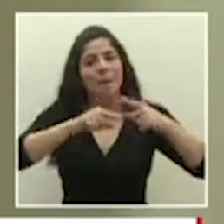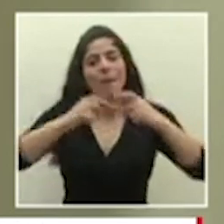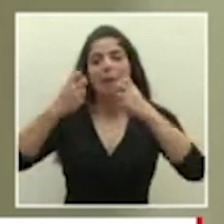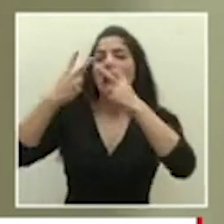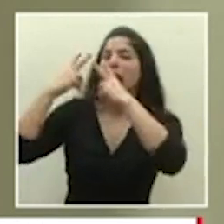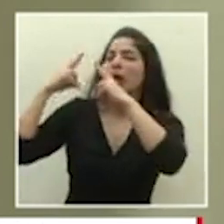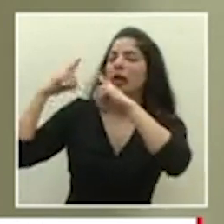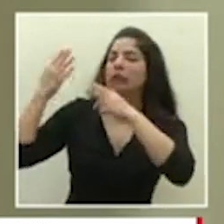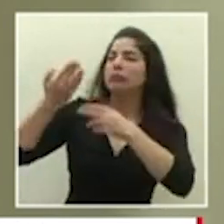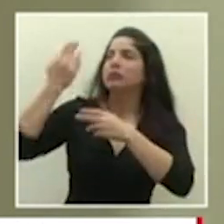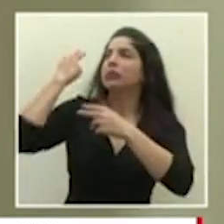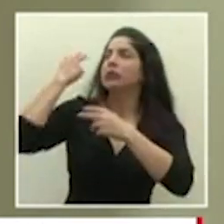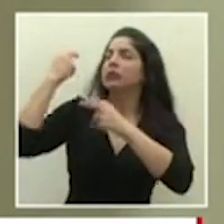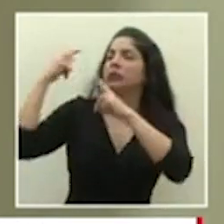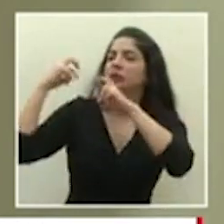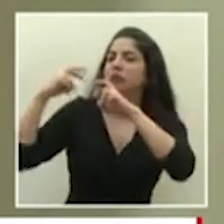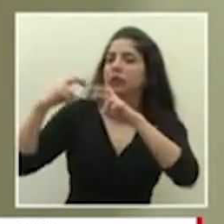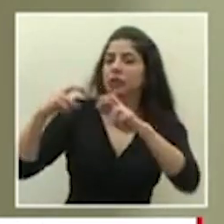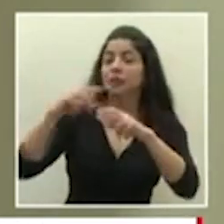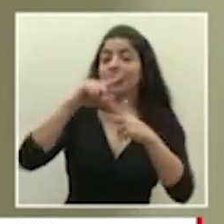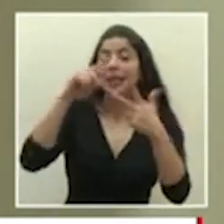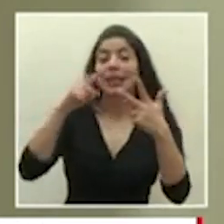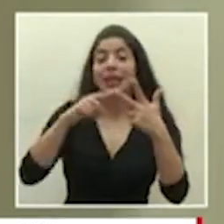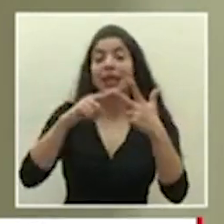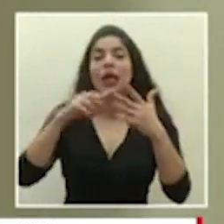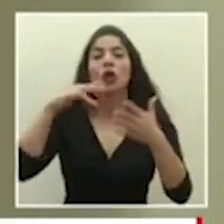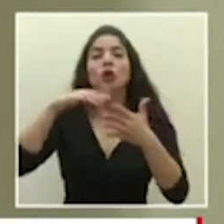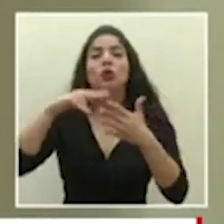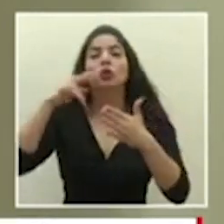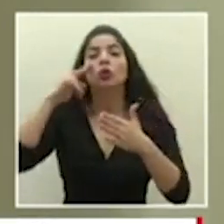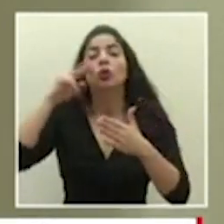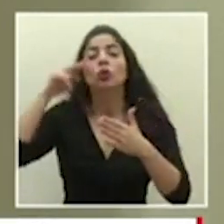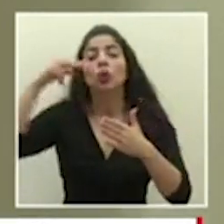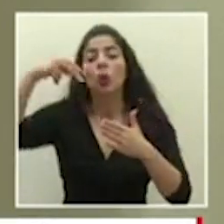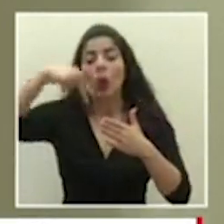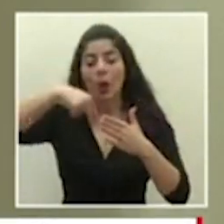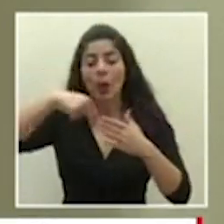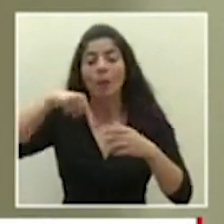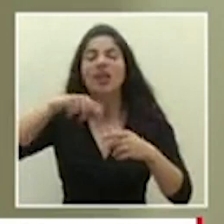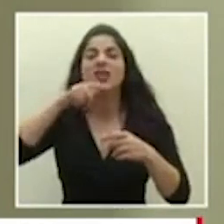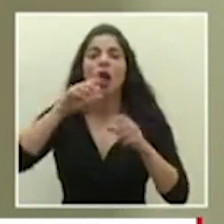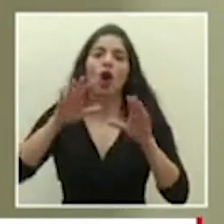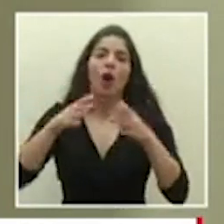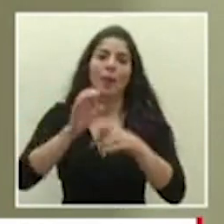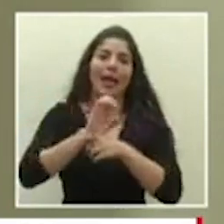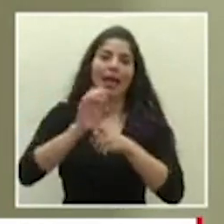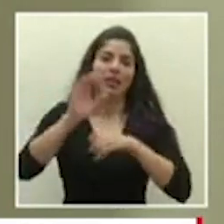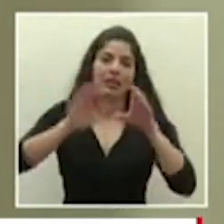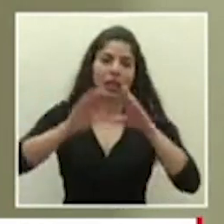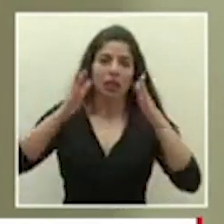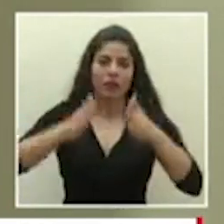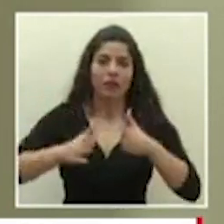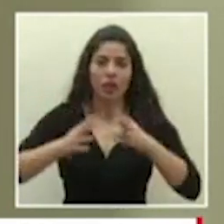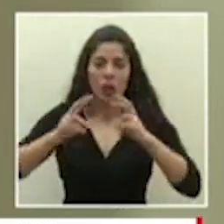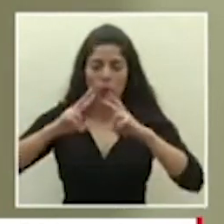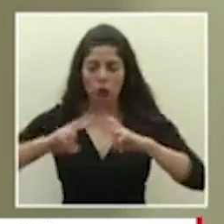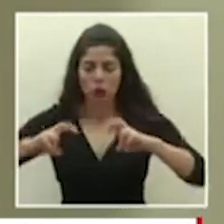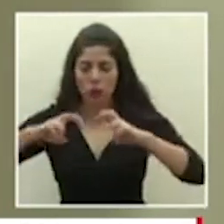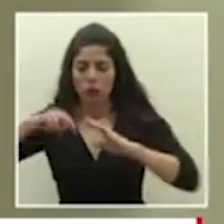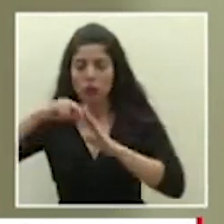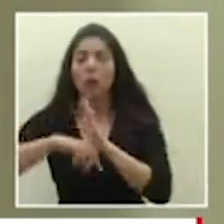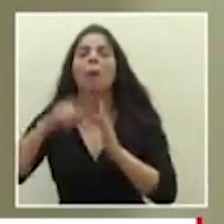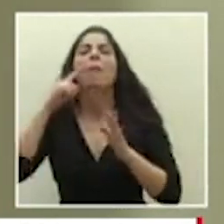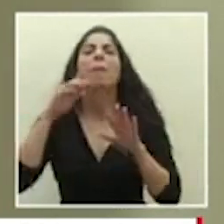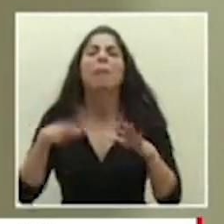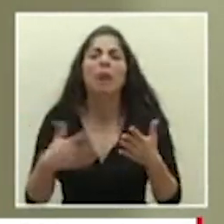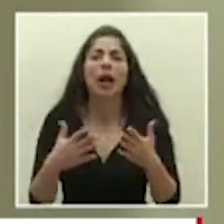un estudio prospectivo también aprobado por un comité ético científico o sea la idea es continuar